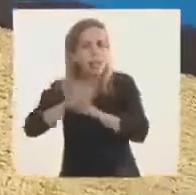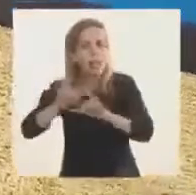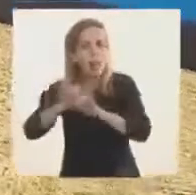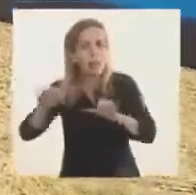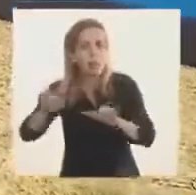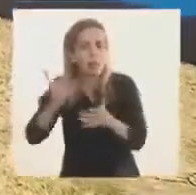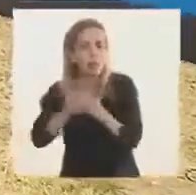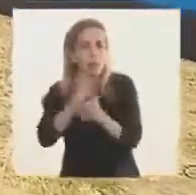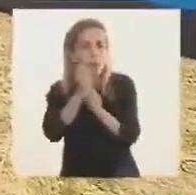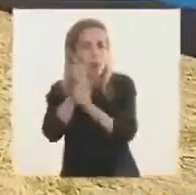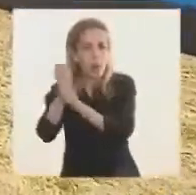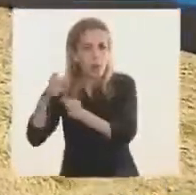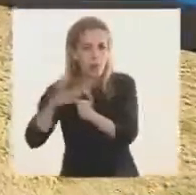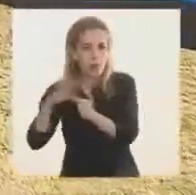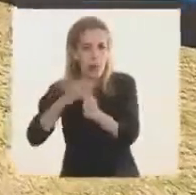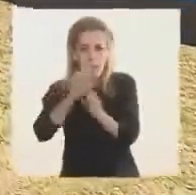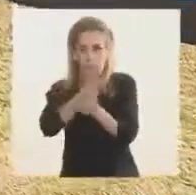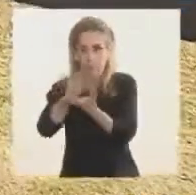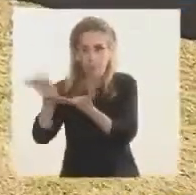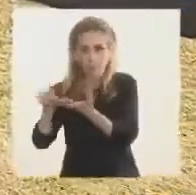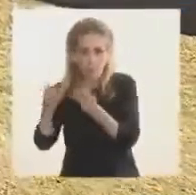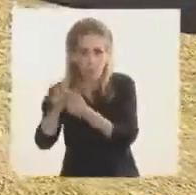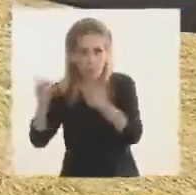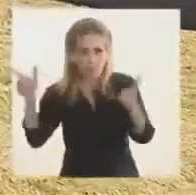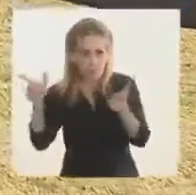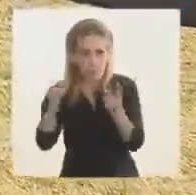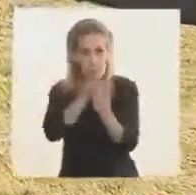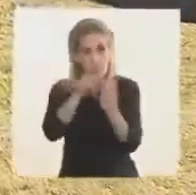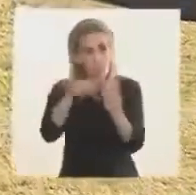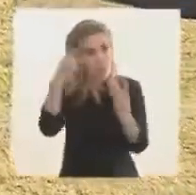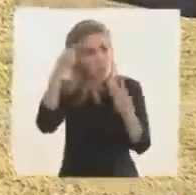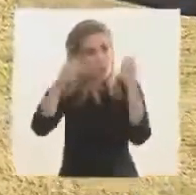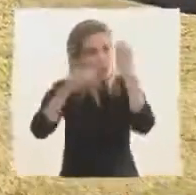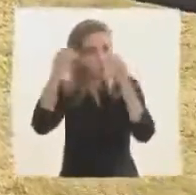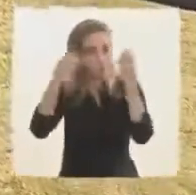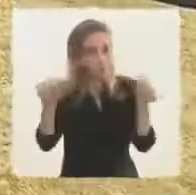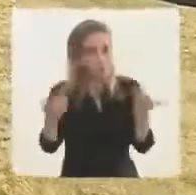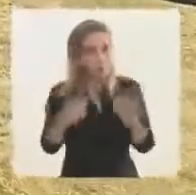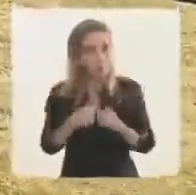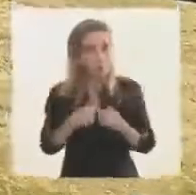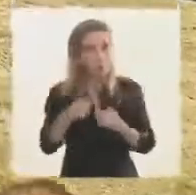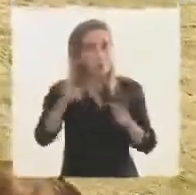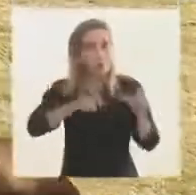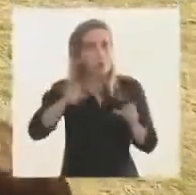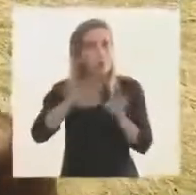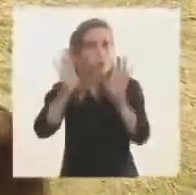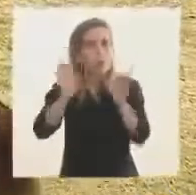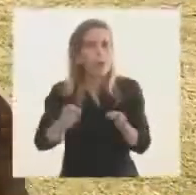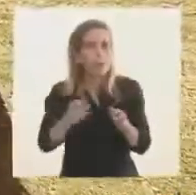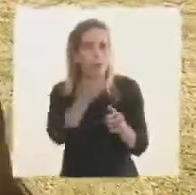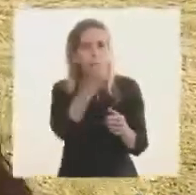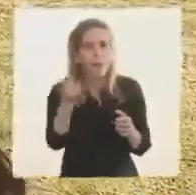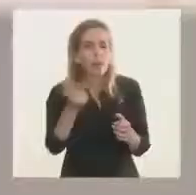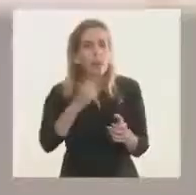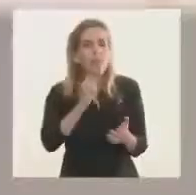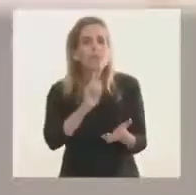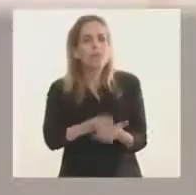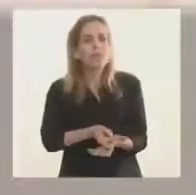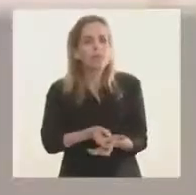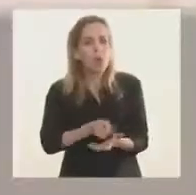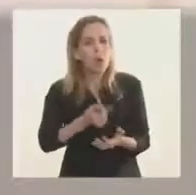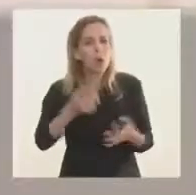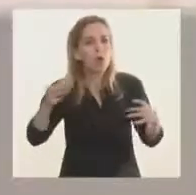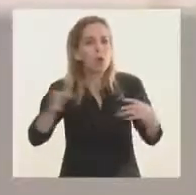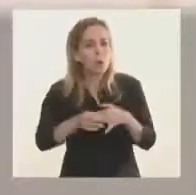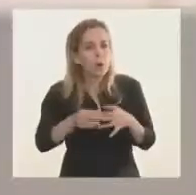Nosotros creemos firmemente y todos saben el compromiso y la decisión que uno tiene de enfrentar